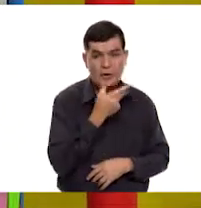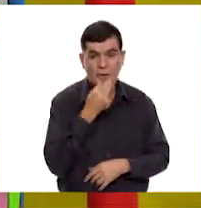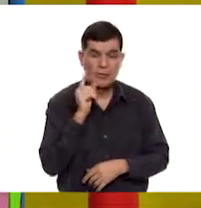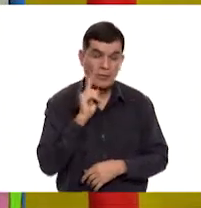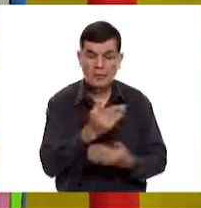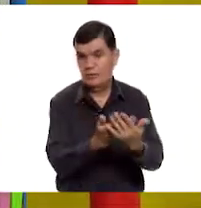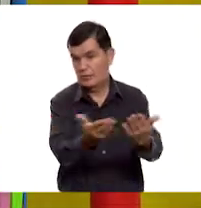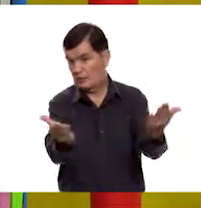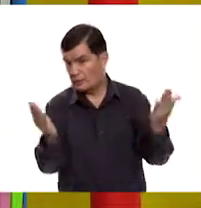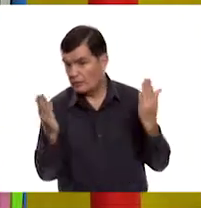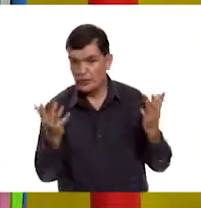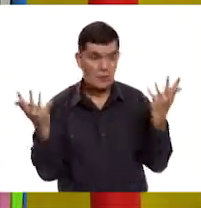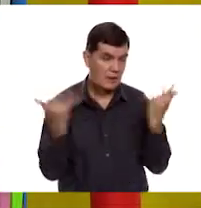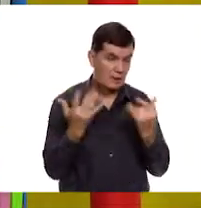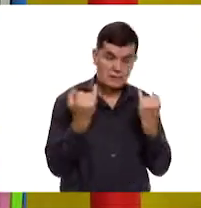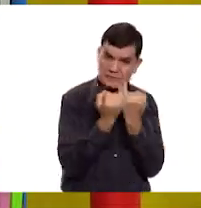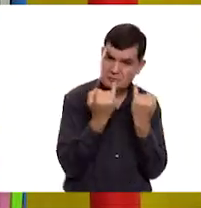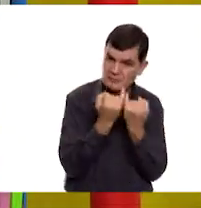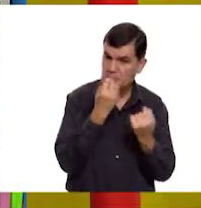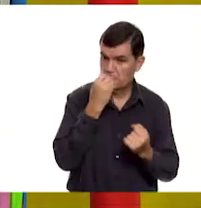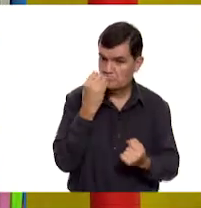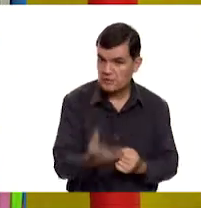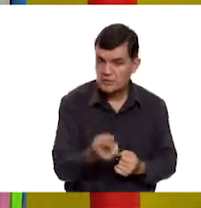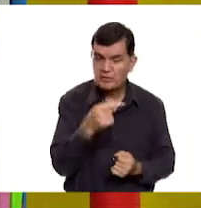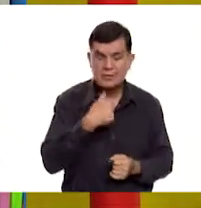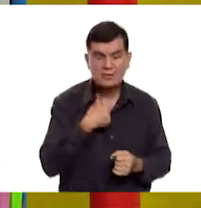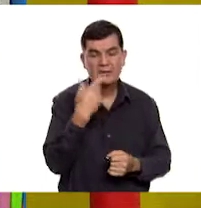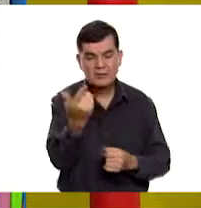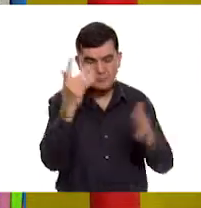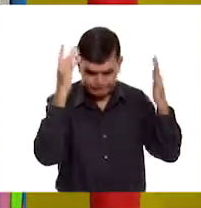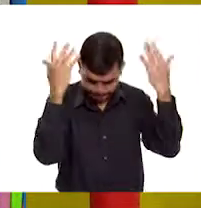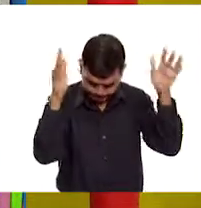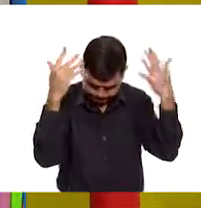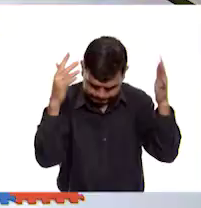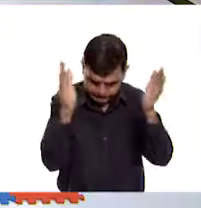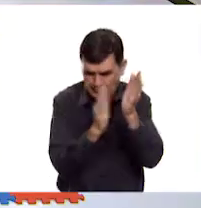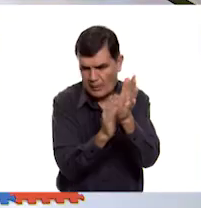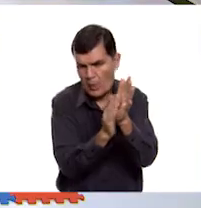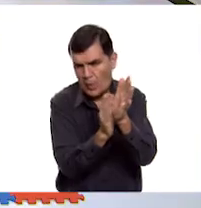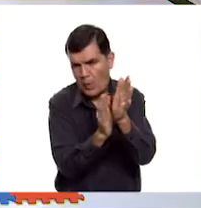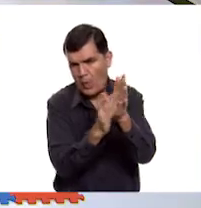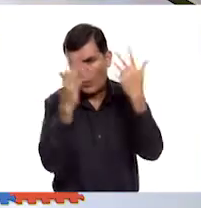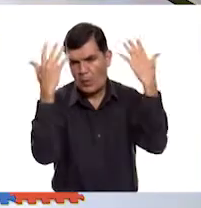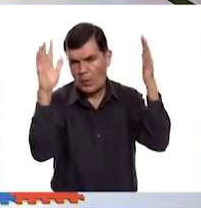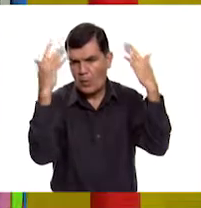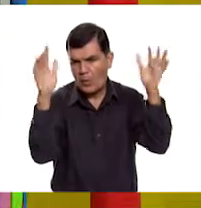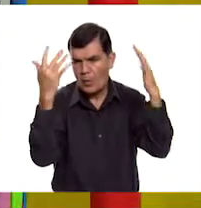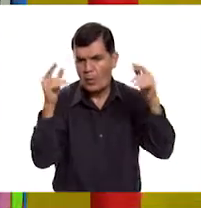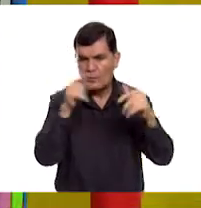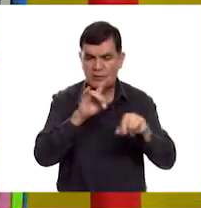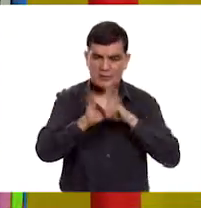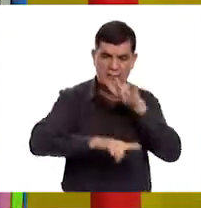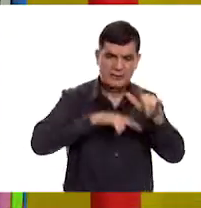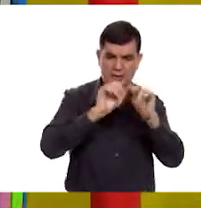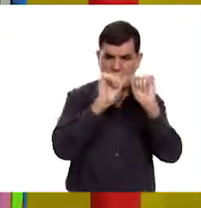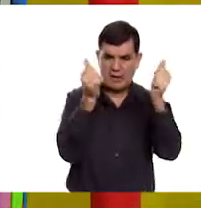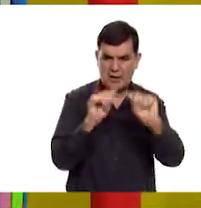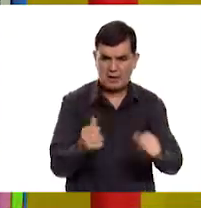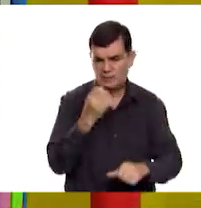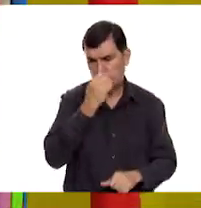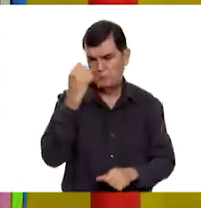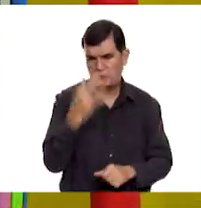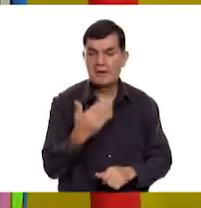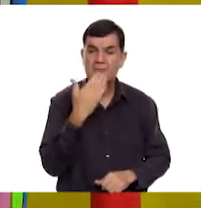en casa, que creo que lo han hecho igual de ejemplar que tú, te quiero aplaudir porque has concluido tu feria del arte de manera